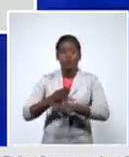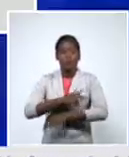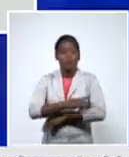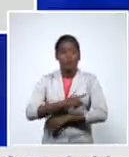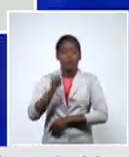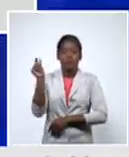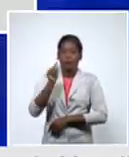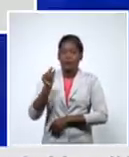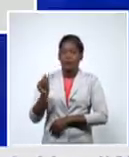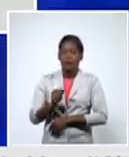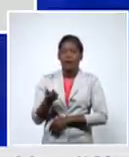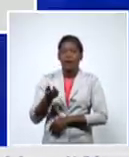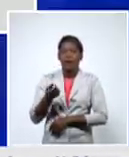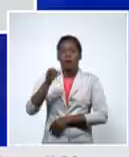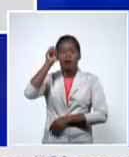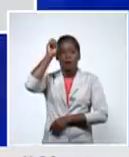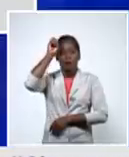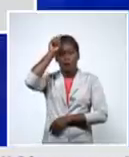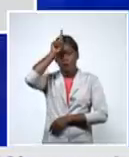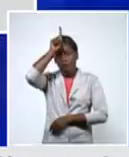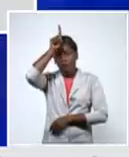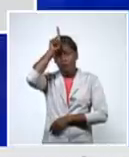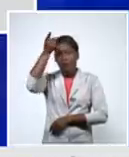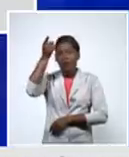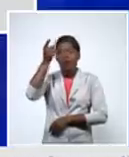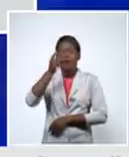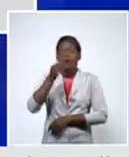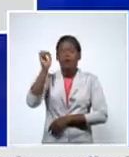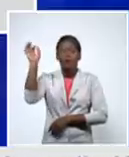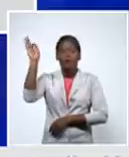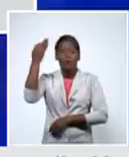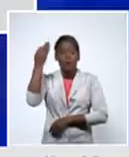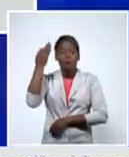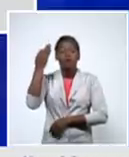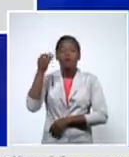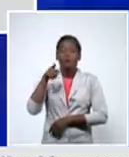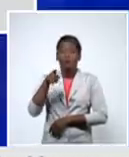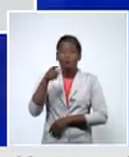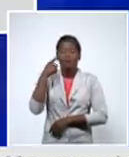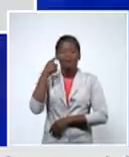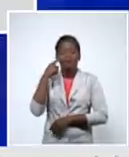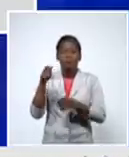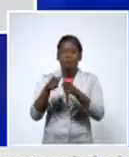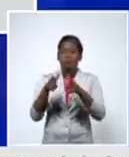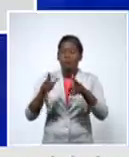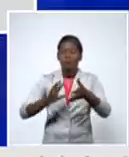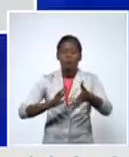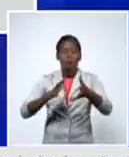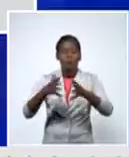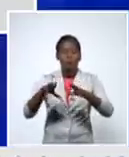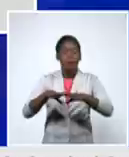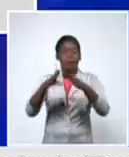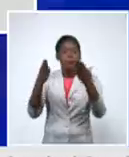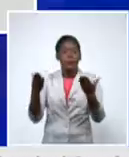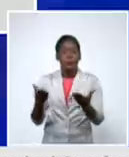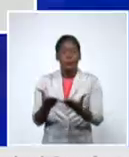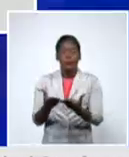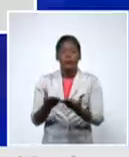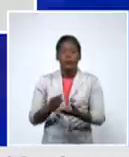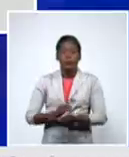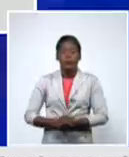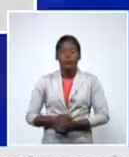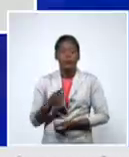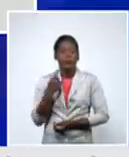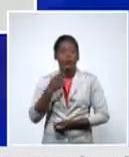Alemania Francia Ucrania y Reino Unido este es el comportamiento del mundo complejo y que de todas formas uno ve